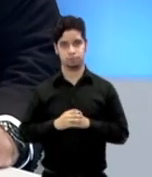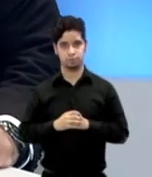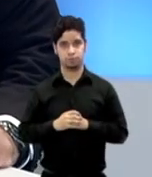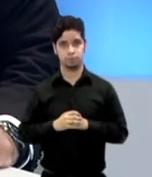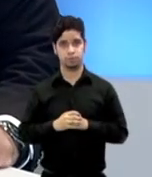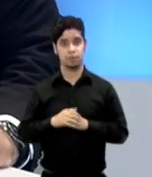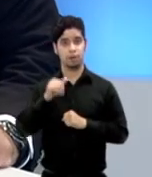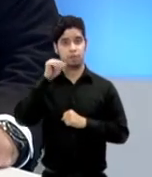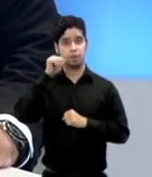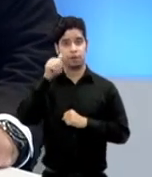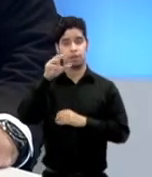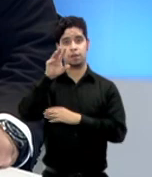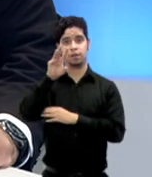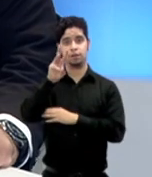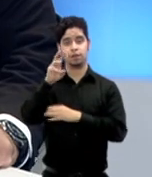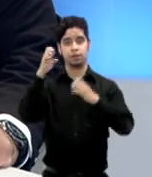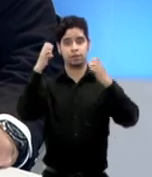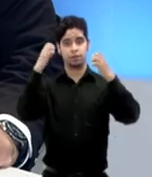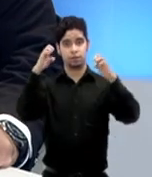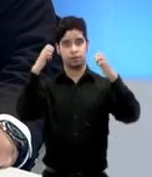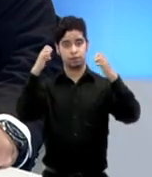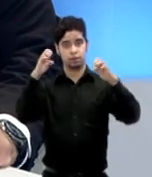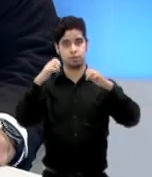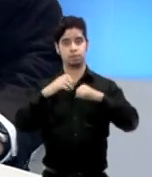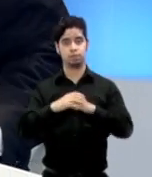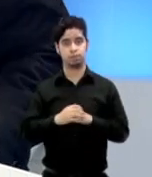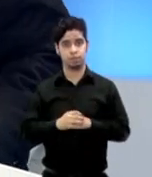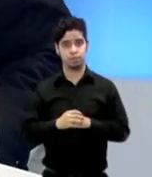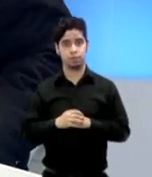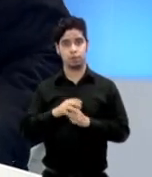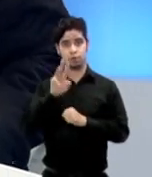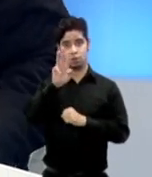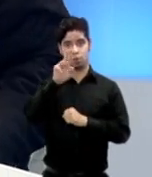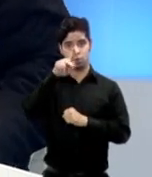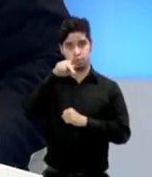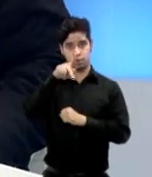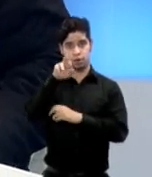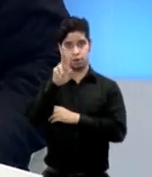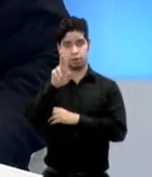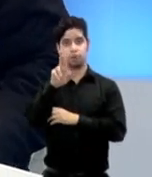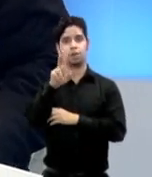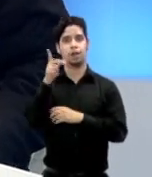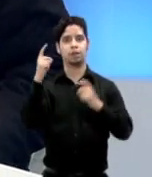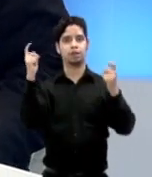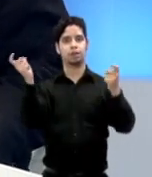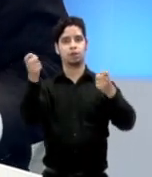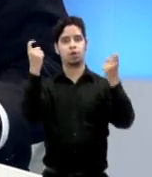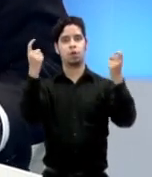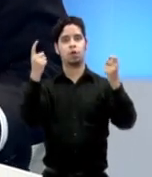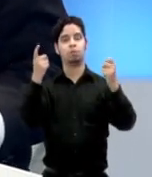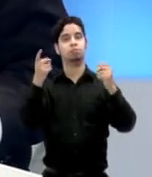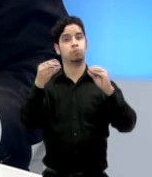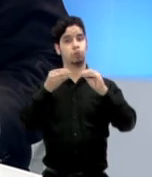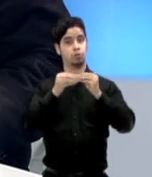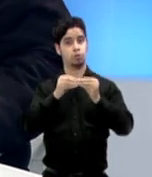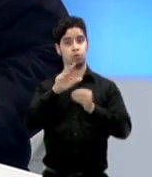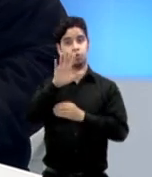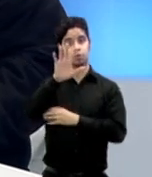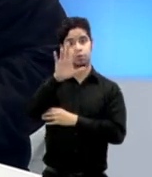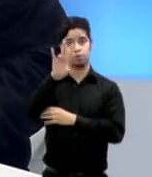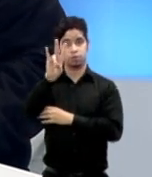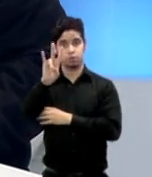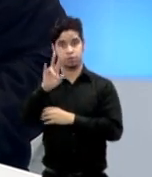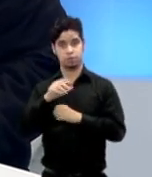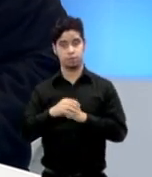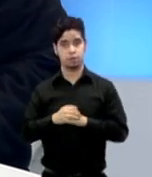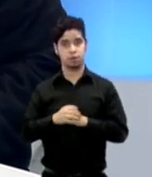6 de enero día de los tres reyes magos wpr celebra su aniversario número 57 por ello honramos a